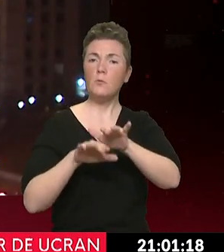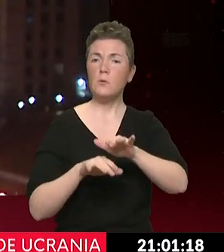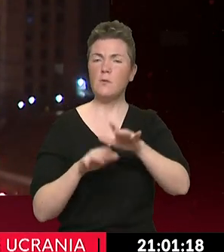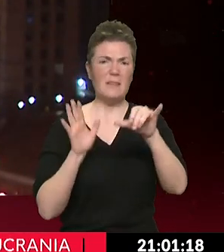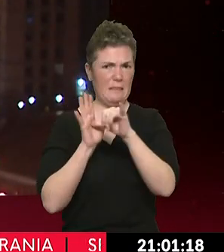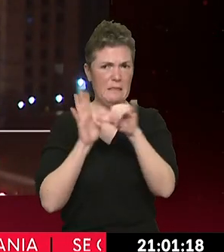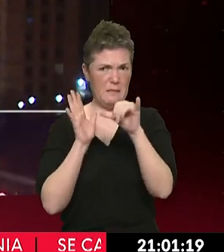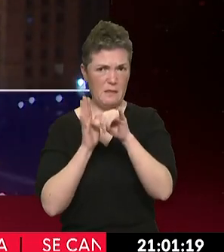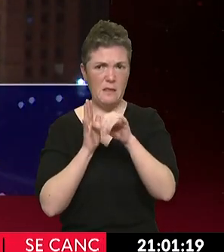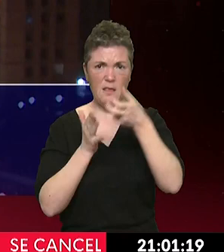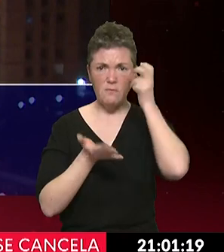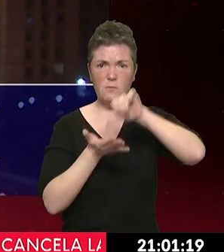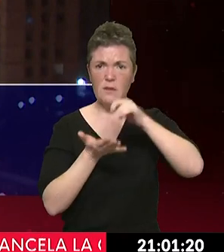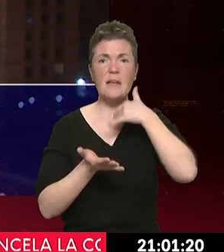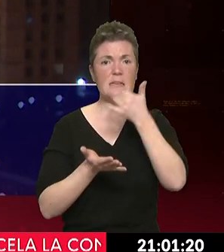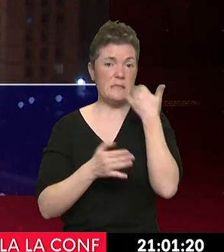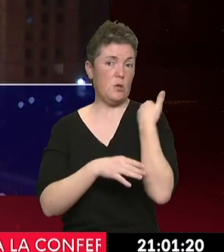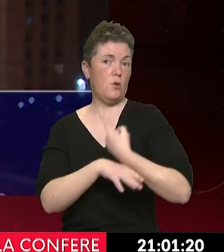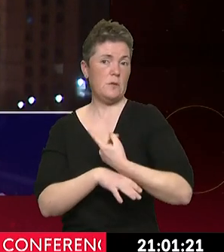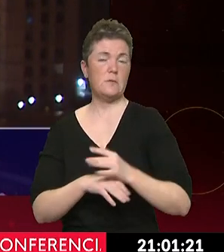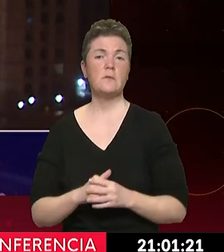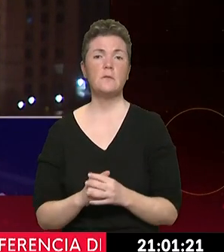muy cerca de la capital en estas últimas horas.